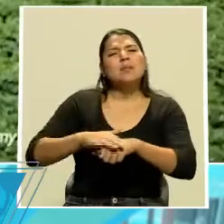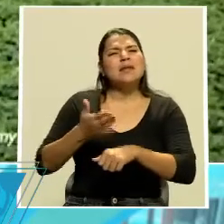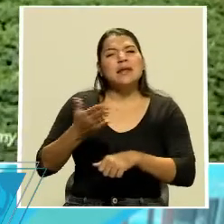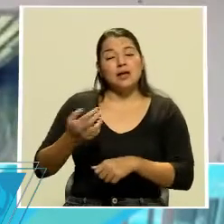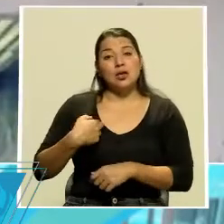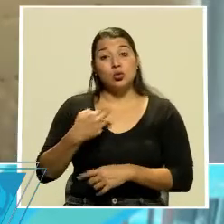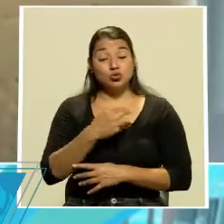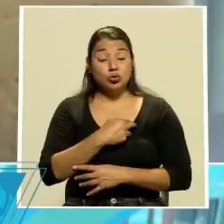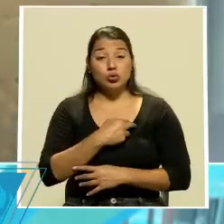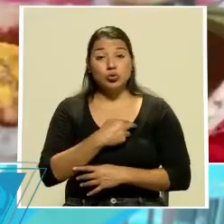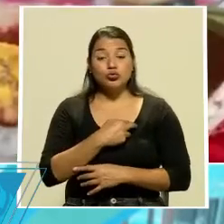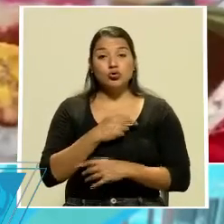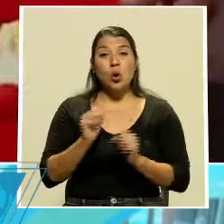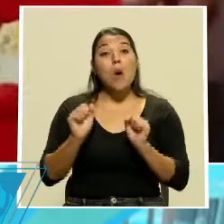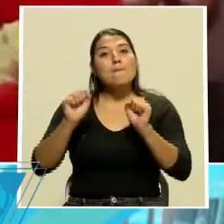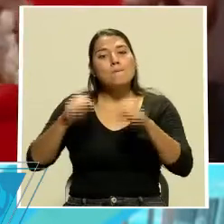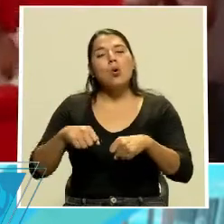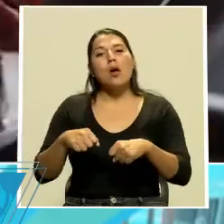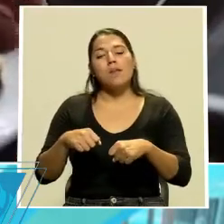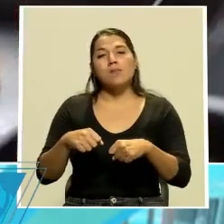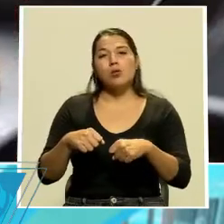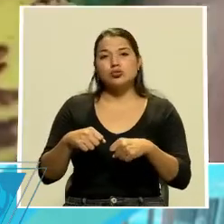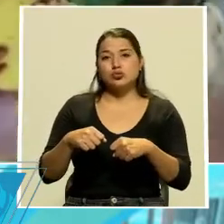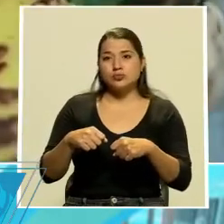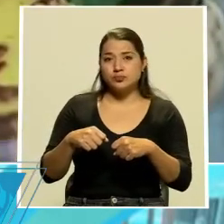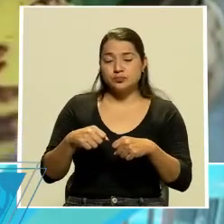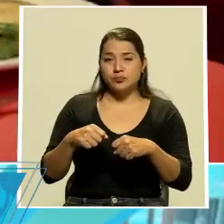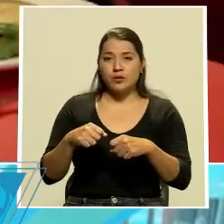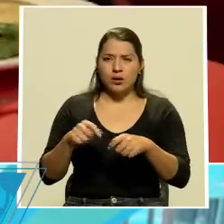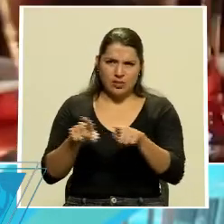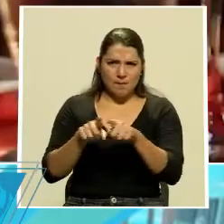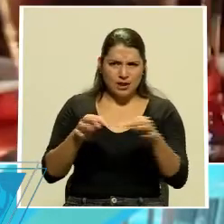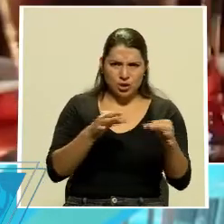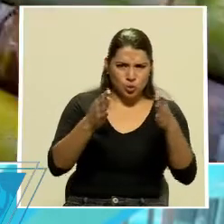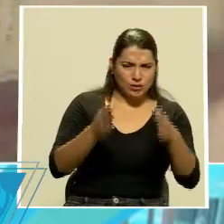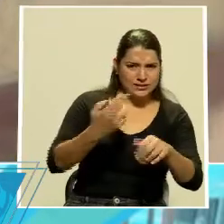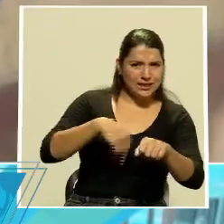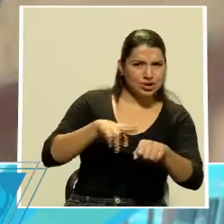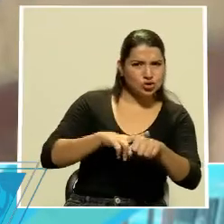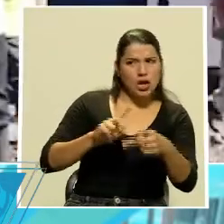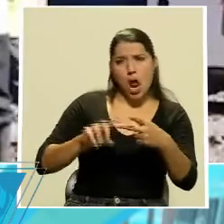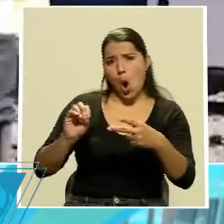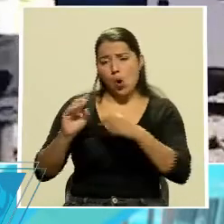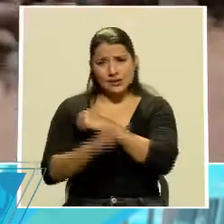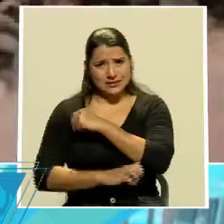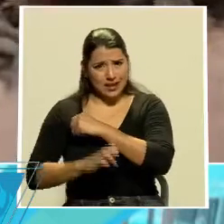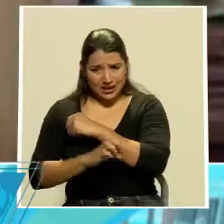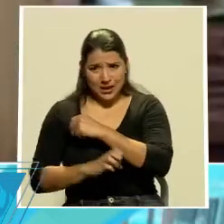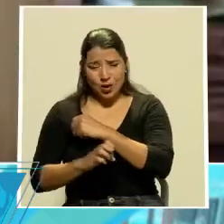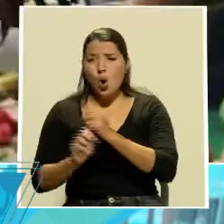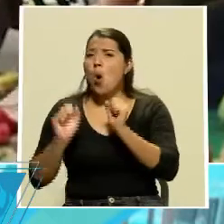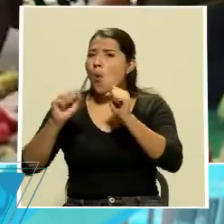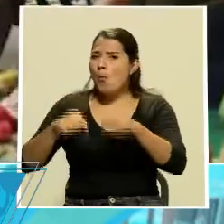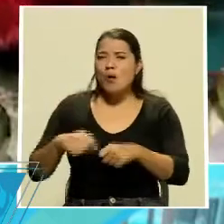podamos encontrar, incluso el visitante, el turista nacional y extranjero pueda encontrar todos los